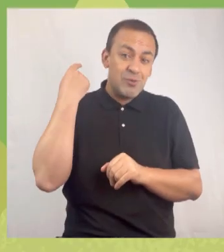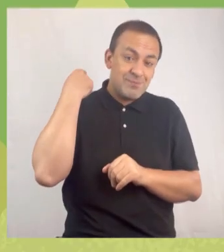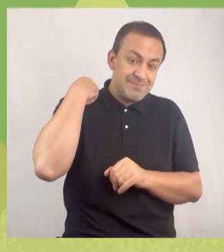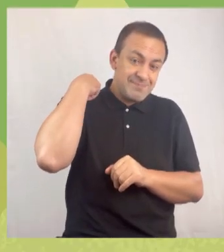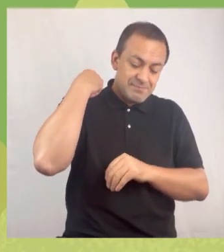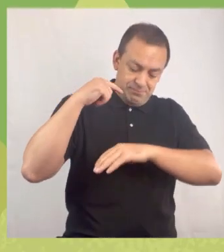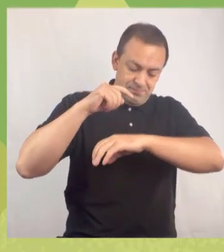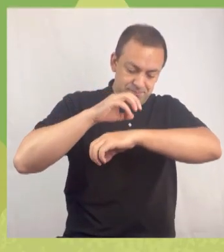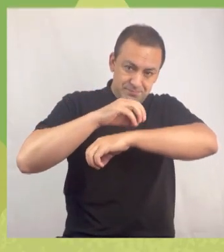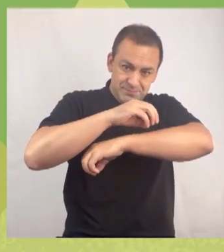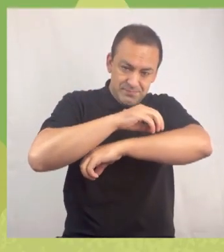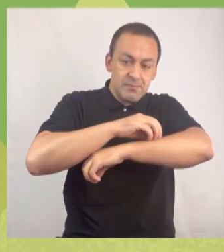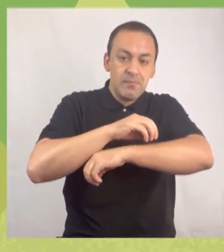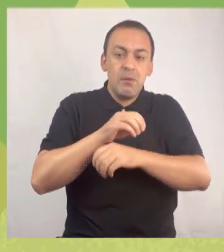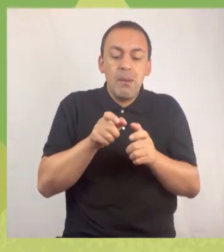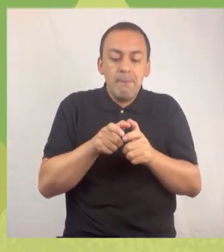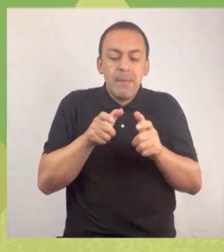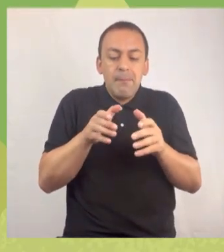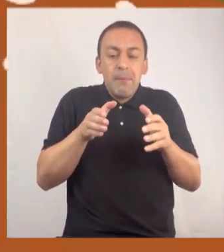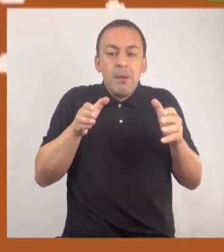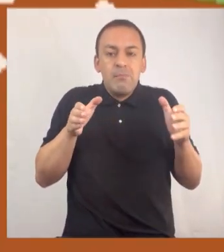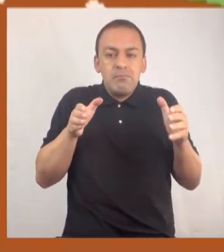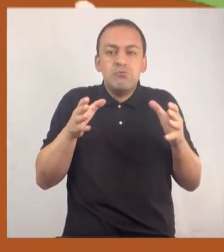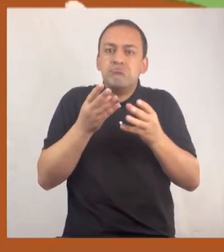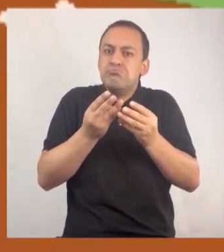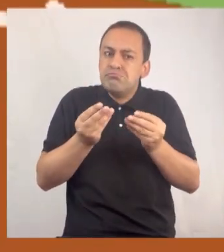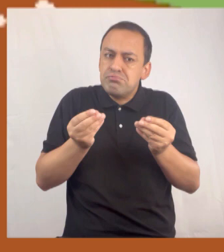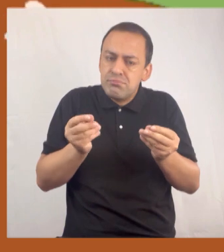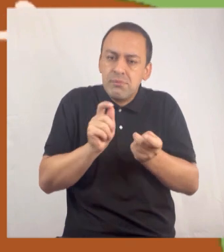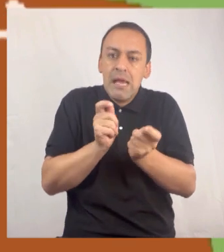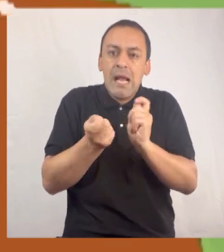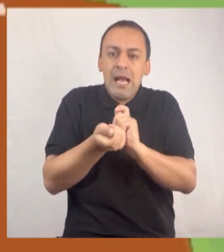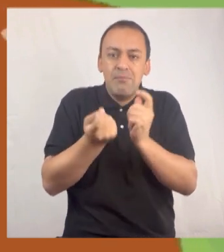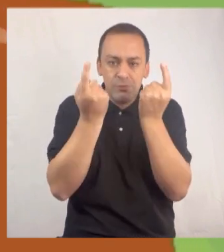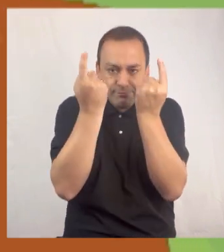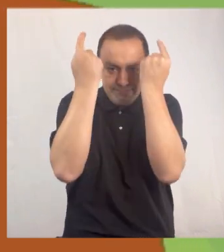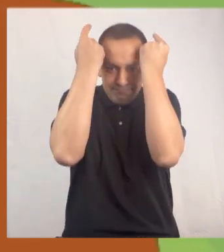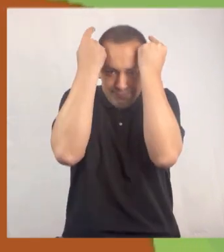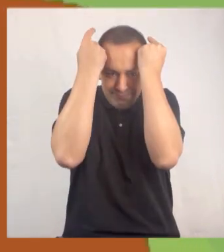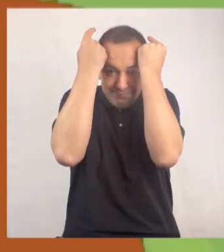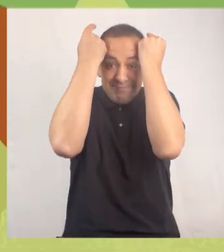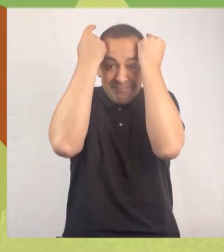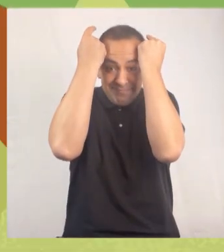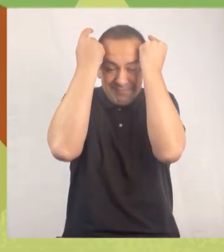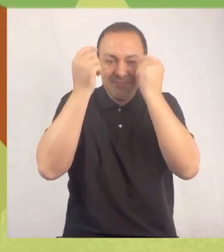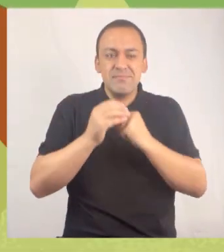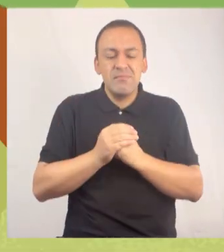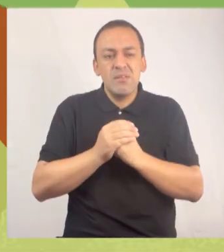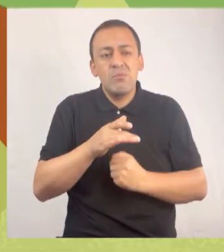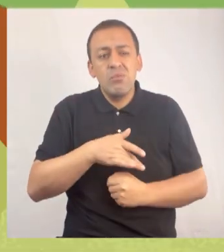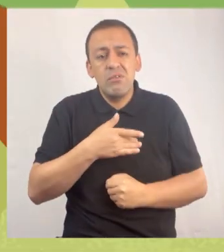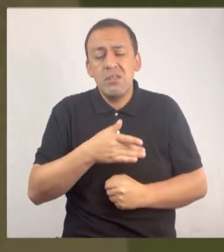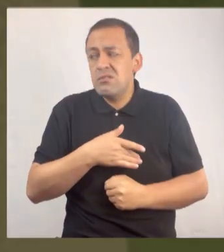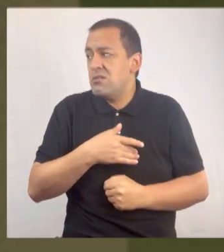Fíjense los puntos blancos que tiene en su lomo. Cuando el pudú crece, se les desaparecen y les salen unas pequeñas